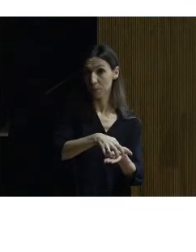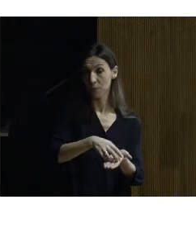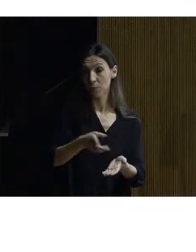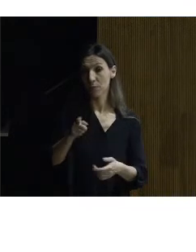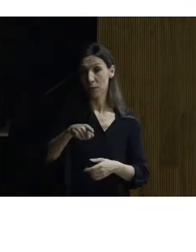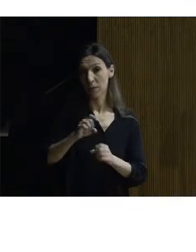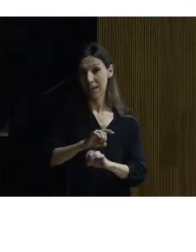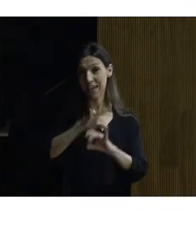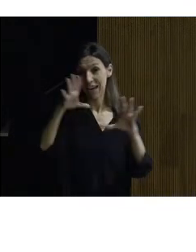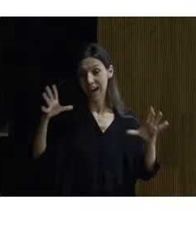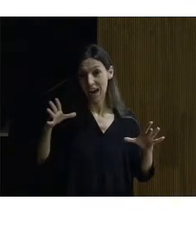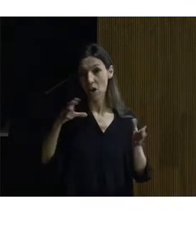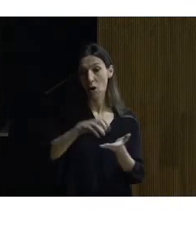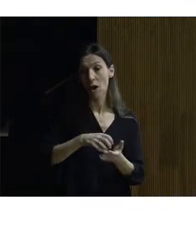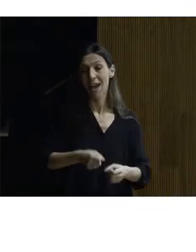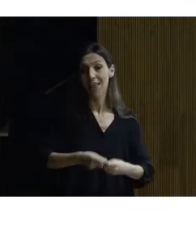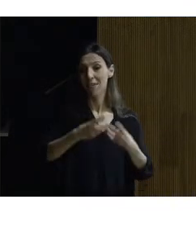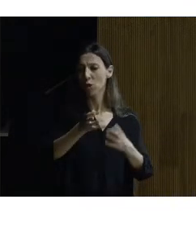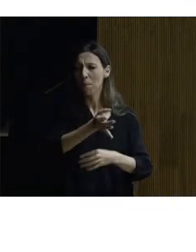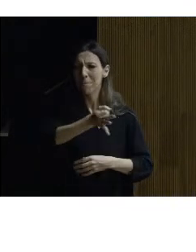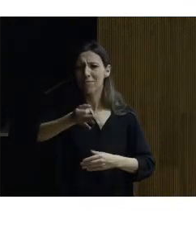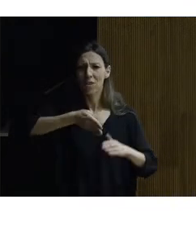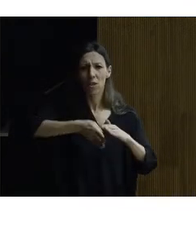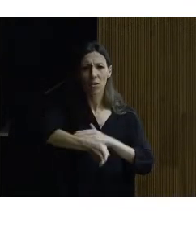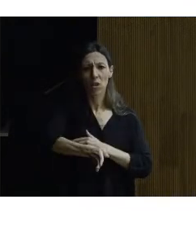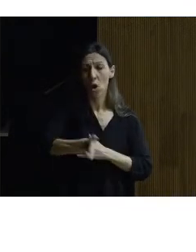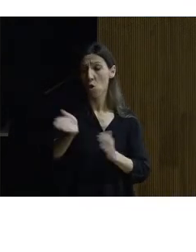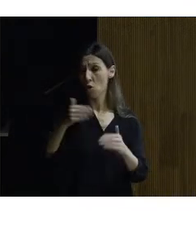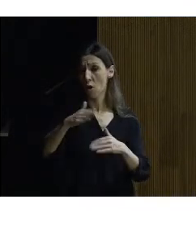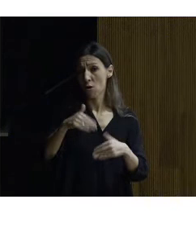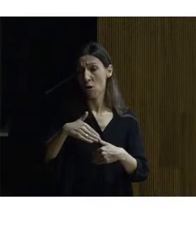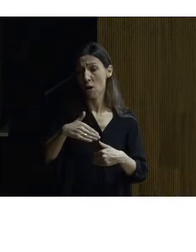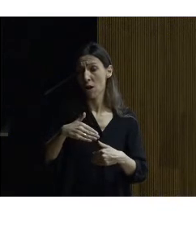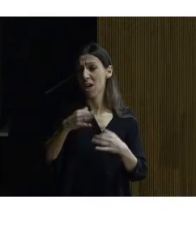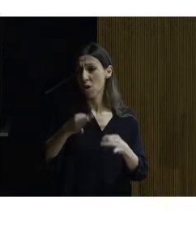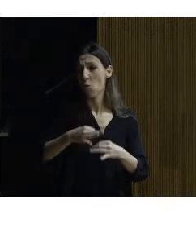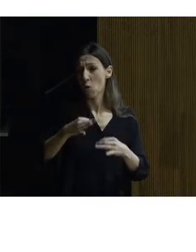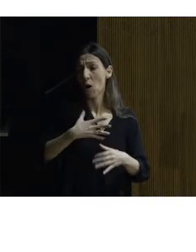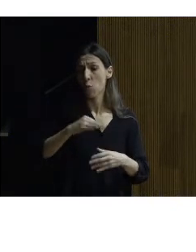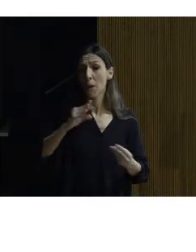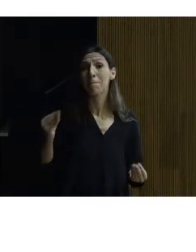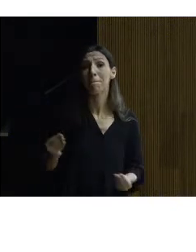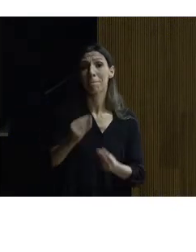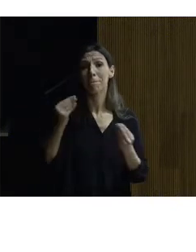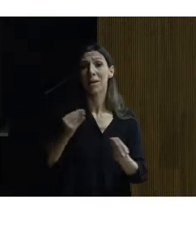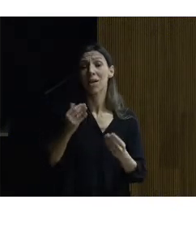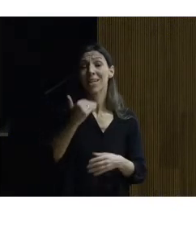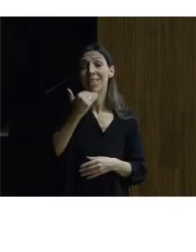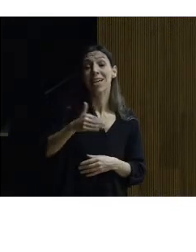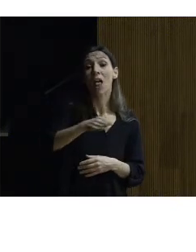el edificio perfecto accesible no existe siempre se puede mejorar y si alguna parte del edificio no podemos hacerlo accesible pues no ocurre nada